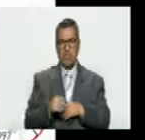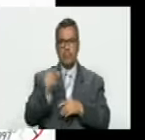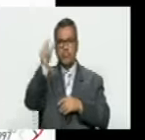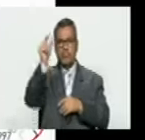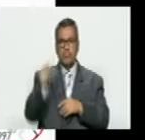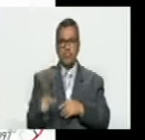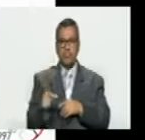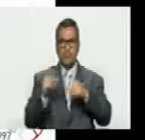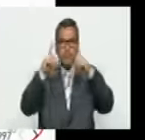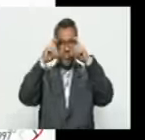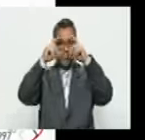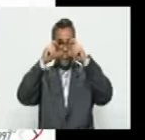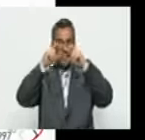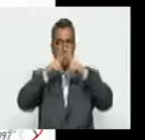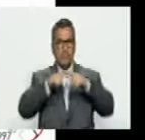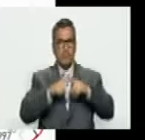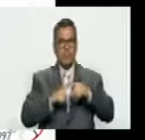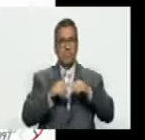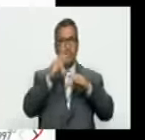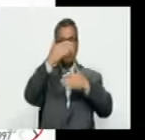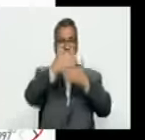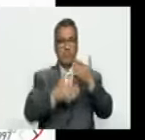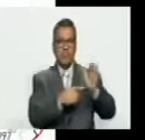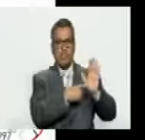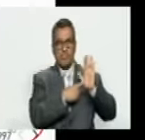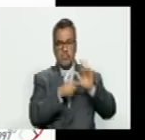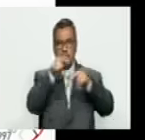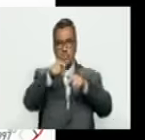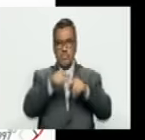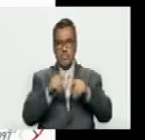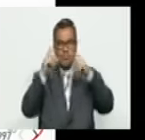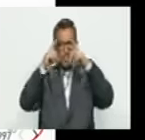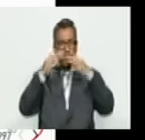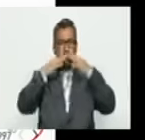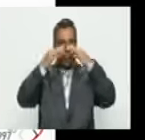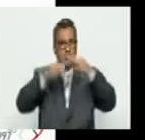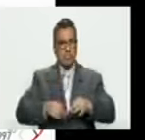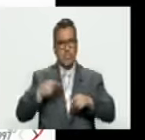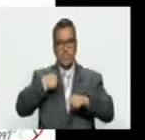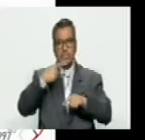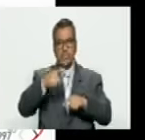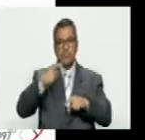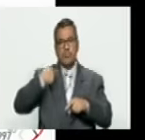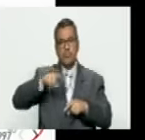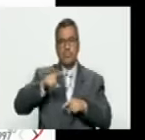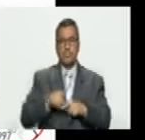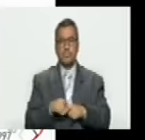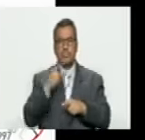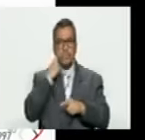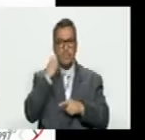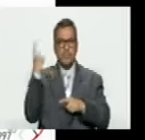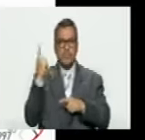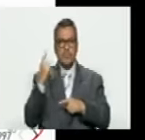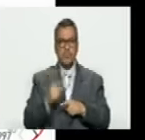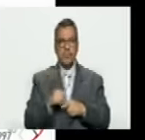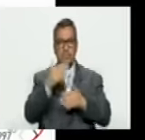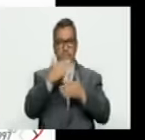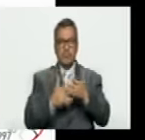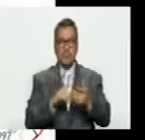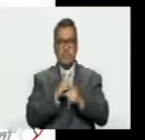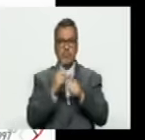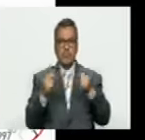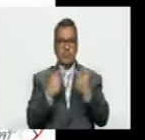que son las fotos de los QR de las actas esas son las fotos oficiales que ellos dicen que tienen y como verán los formatos son